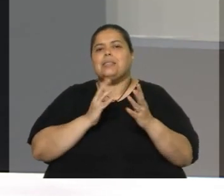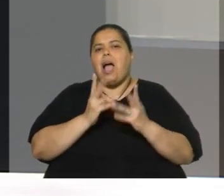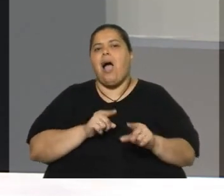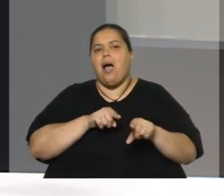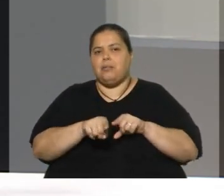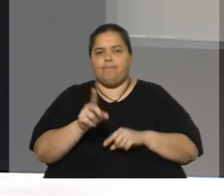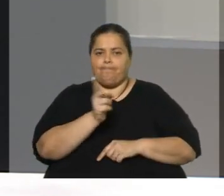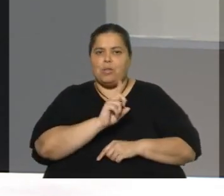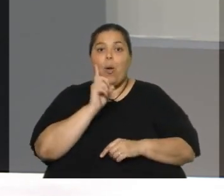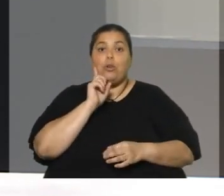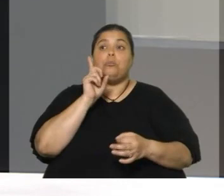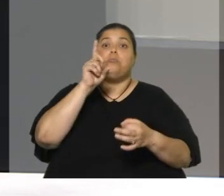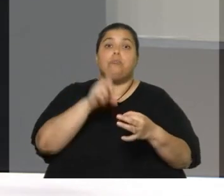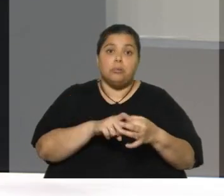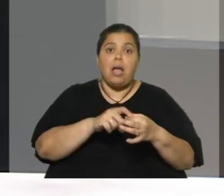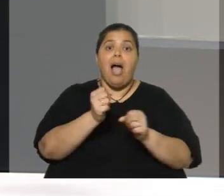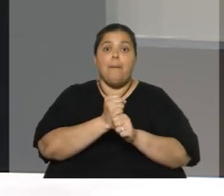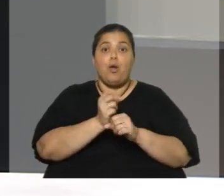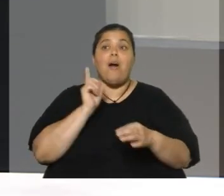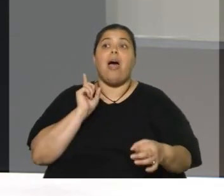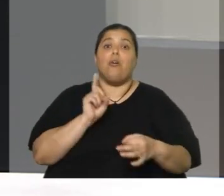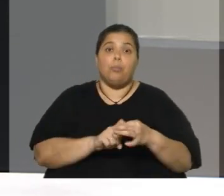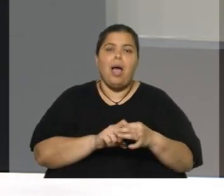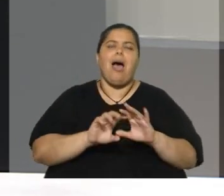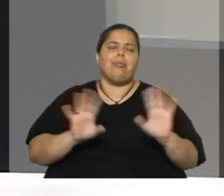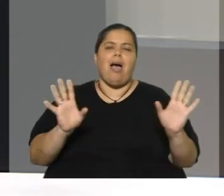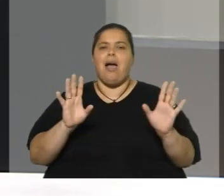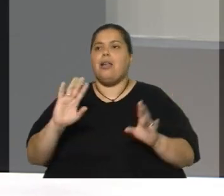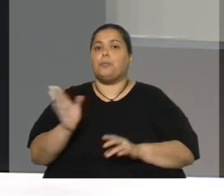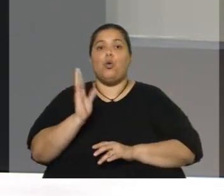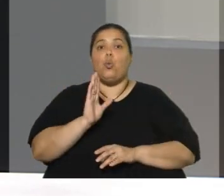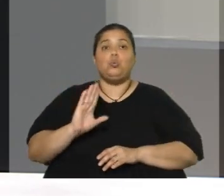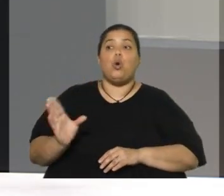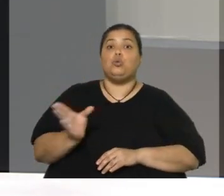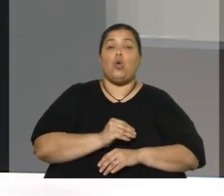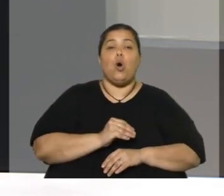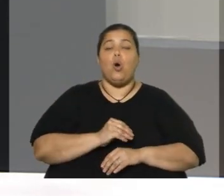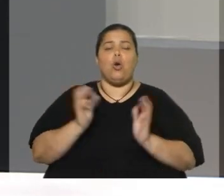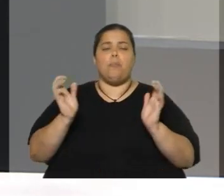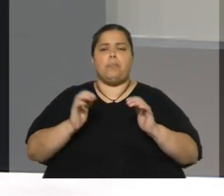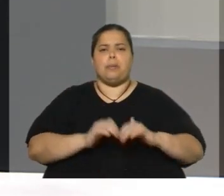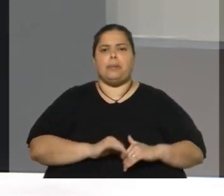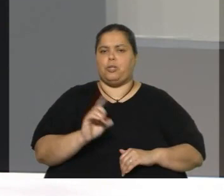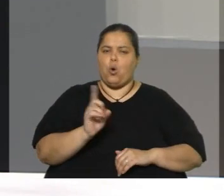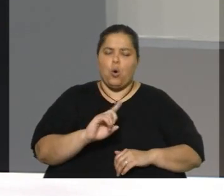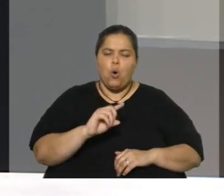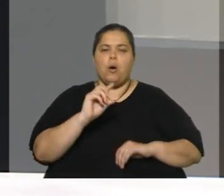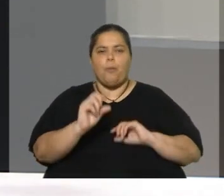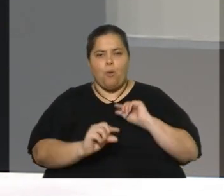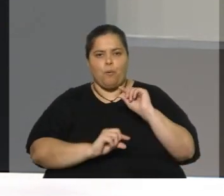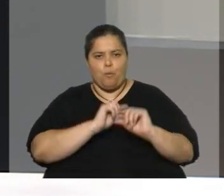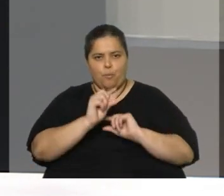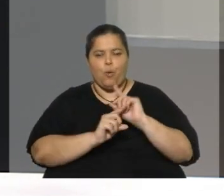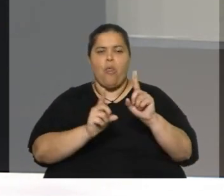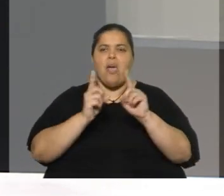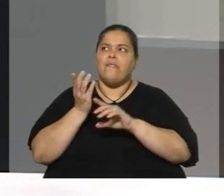Una vez que uno se adhiere, no es que van a aparecer todos los productos que Uruguay se producen acá y van a ir cayendo. se tiene que hacer un